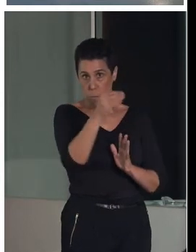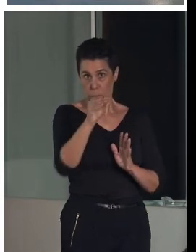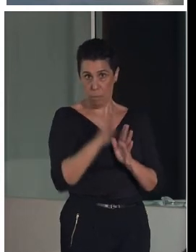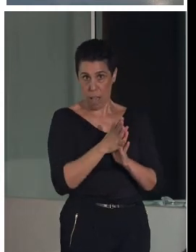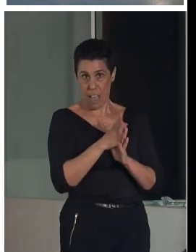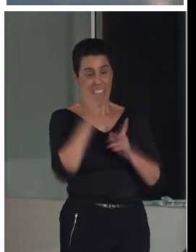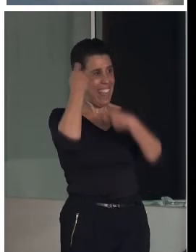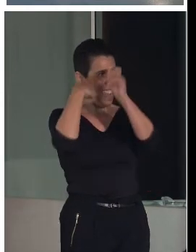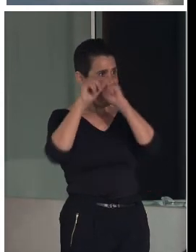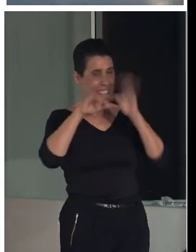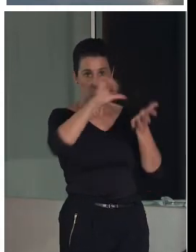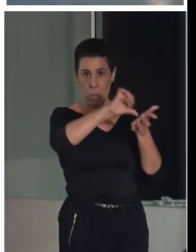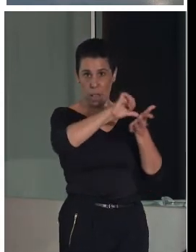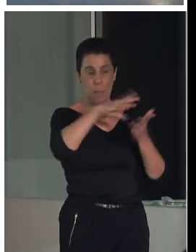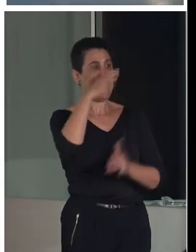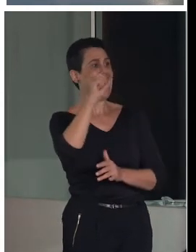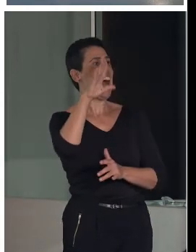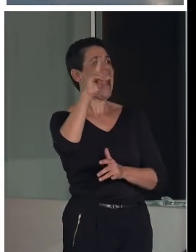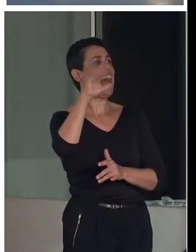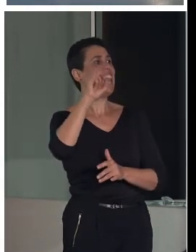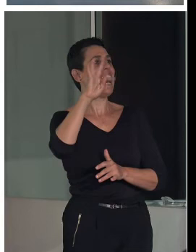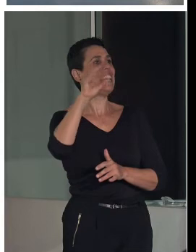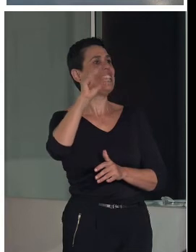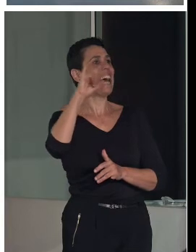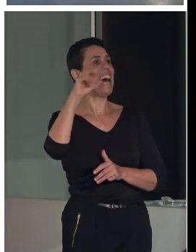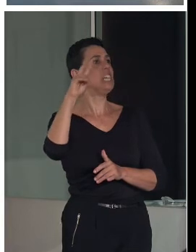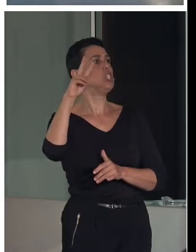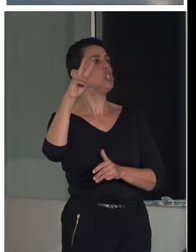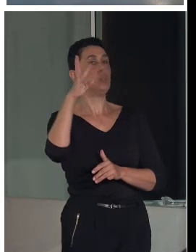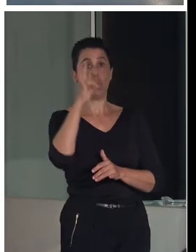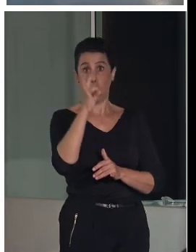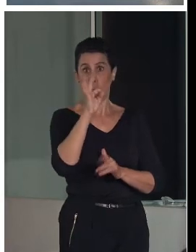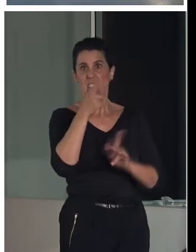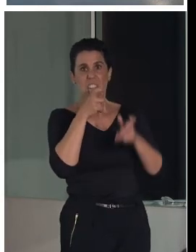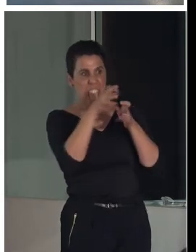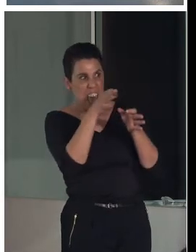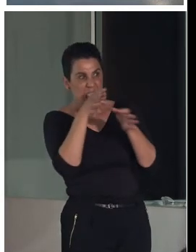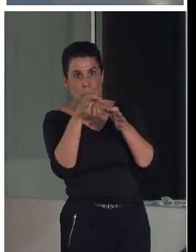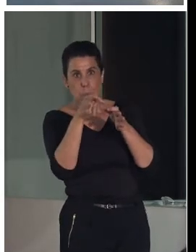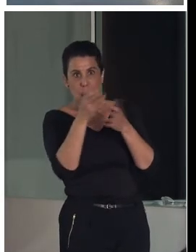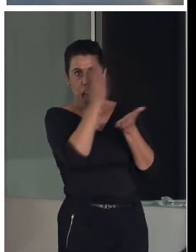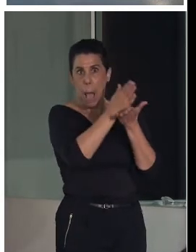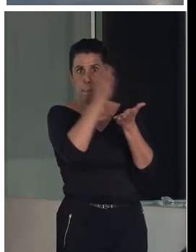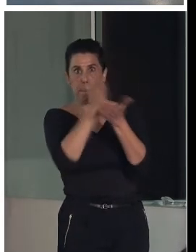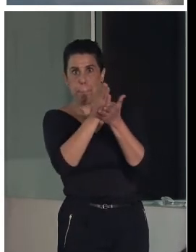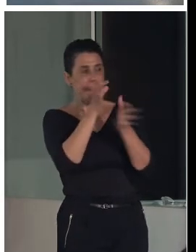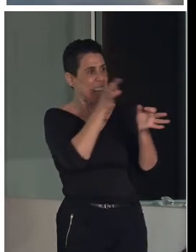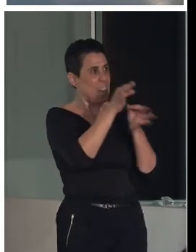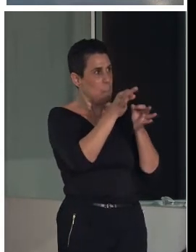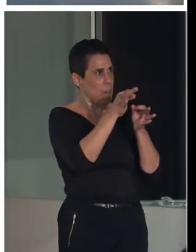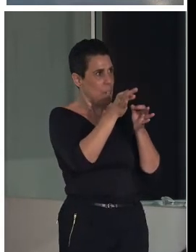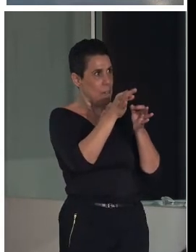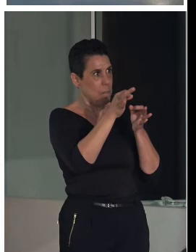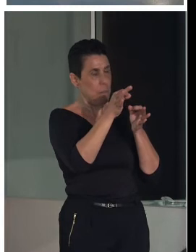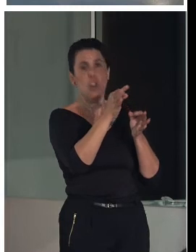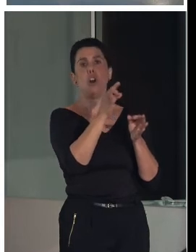Zaragoza capital, Calatayud y dos pequeñas localidades entre Zaragoza y Calatayud, Cervera de la Cañada y Tobed.